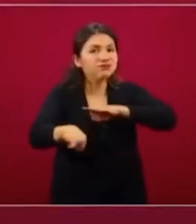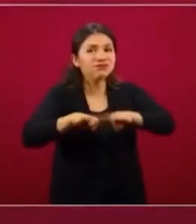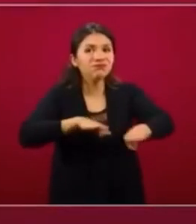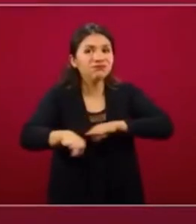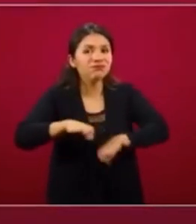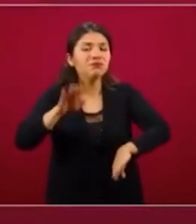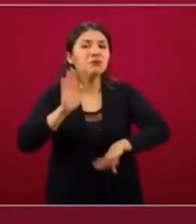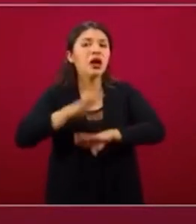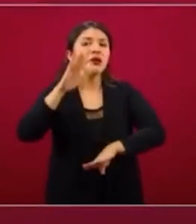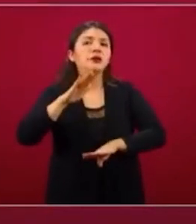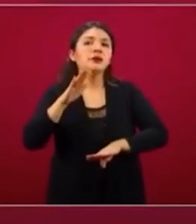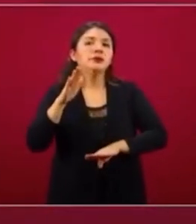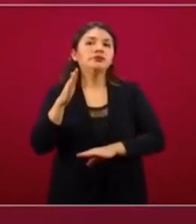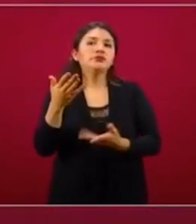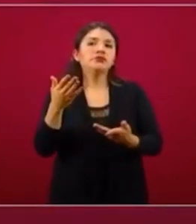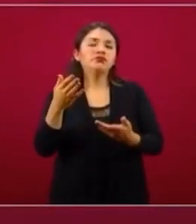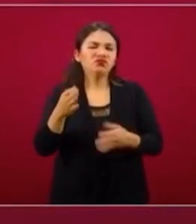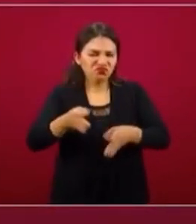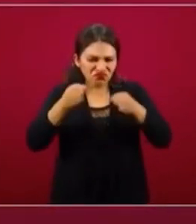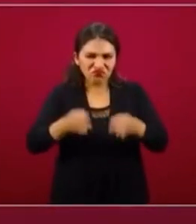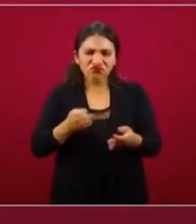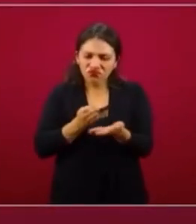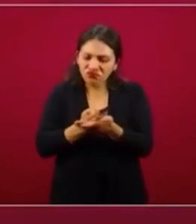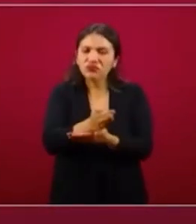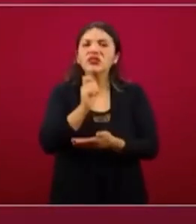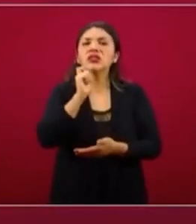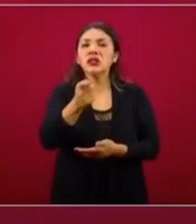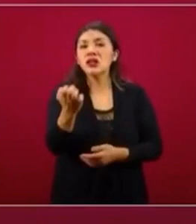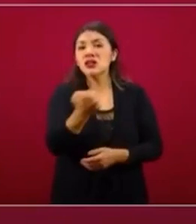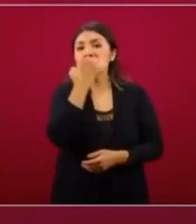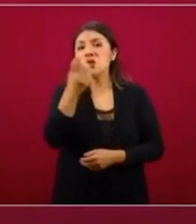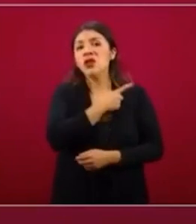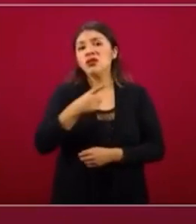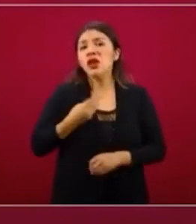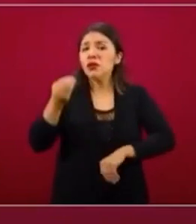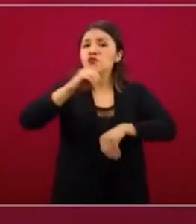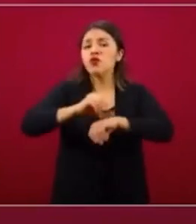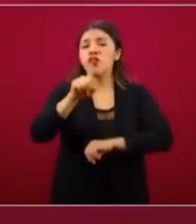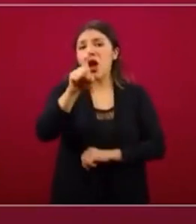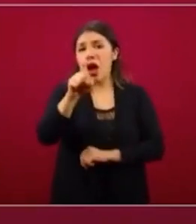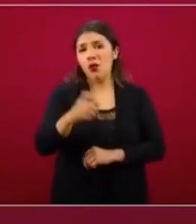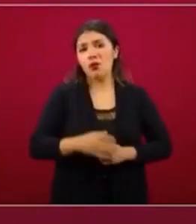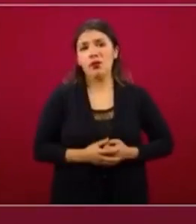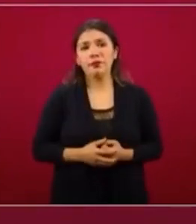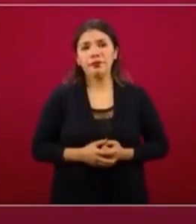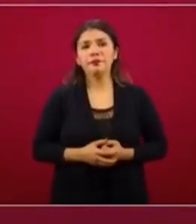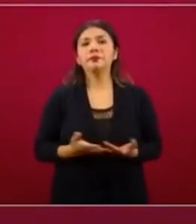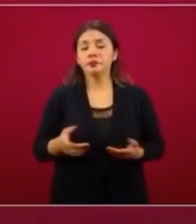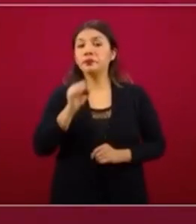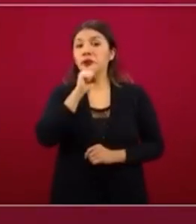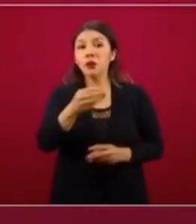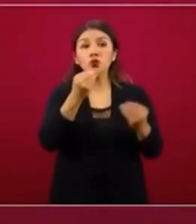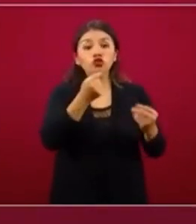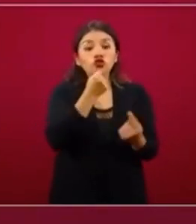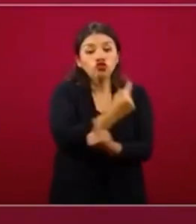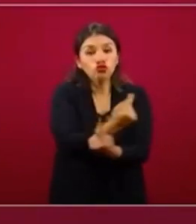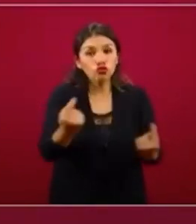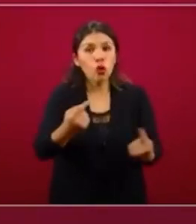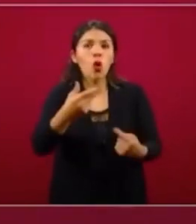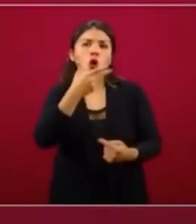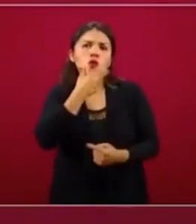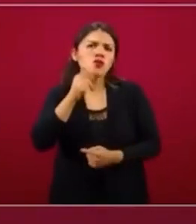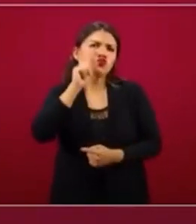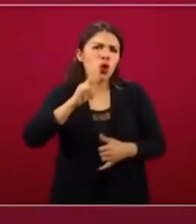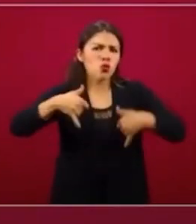manera muy firme en que estas escuelas tengan agua potable. Además, para muchas niñas, niños y jóvenes,